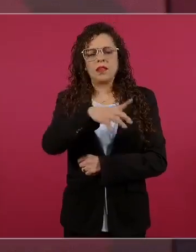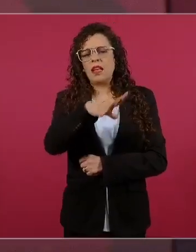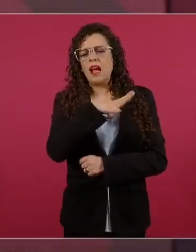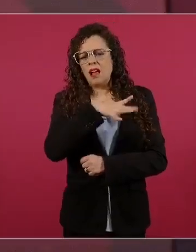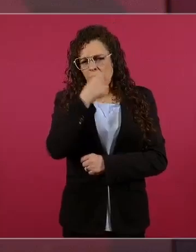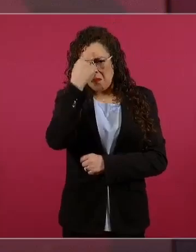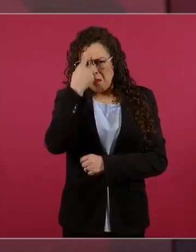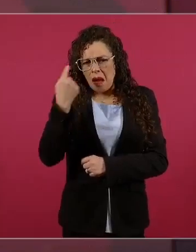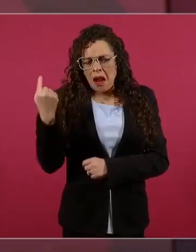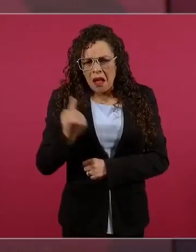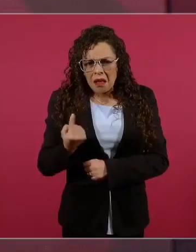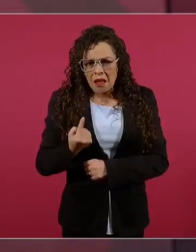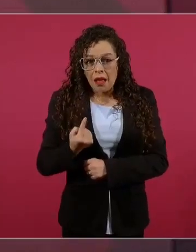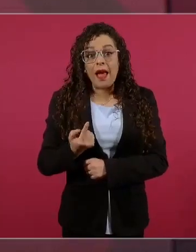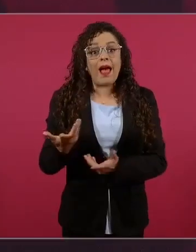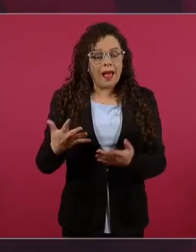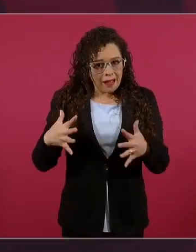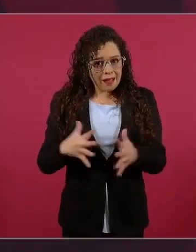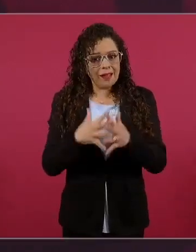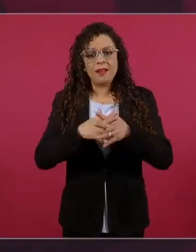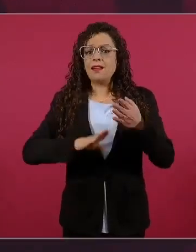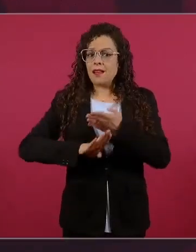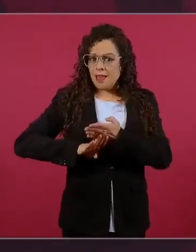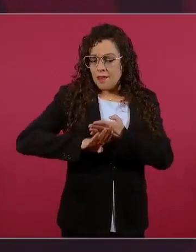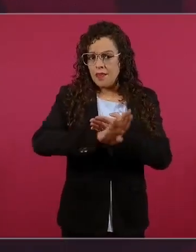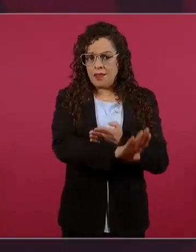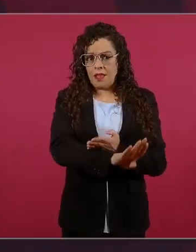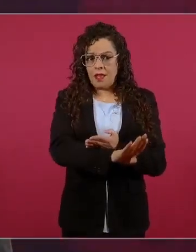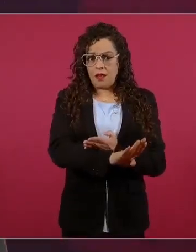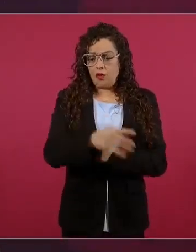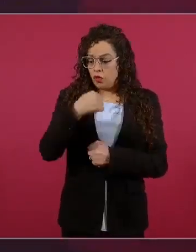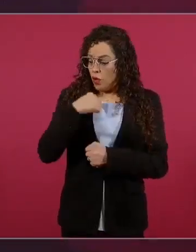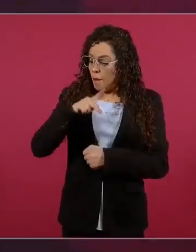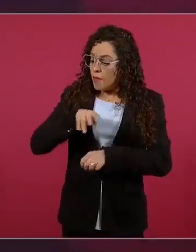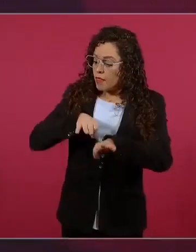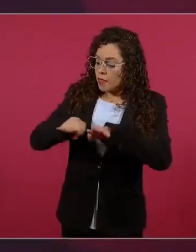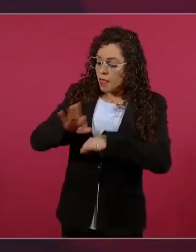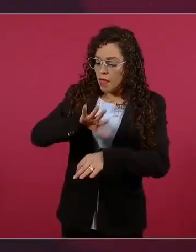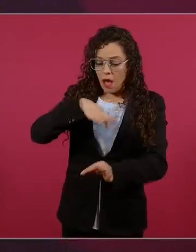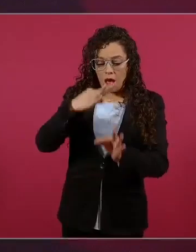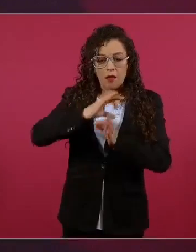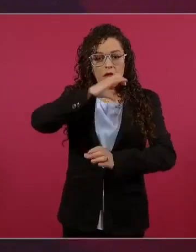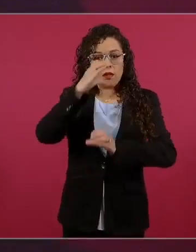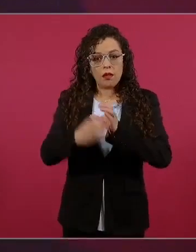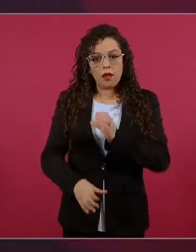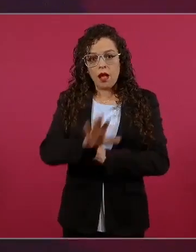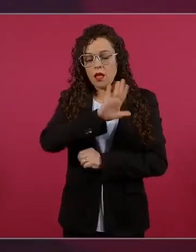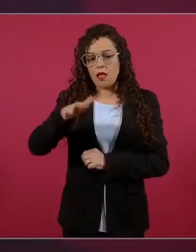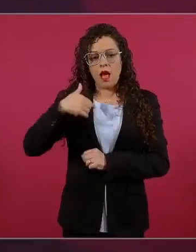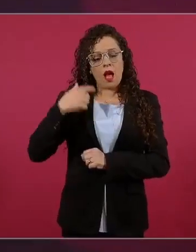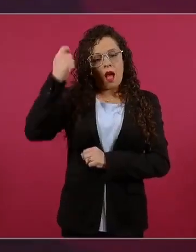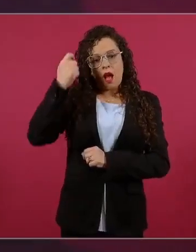Entonces, yo ya termino, pero van a quedar muy buenos dirigentes en todo el mundo.